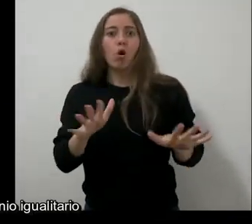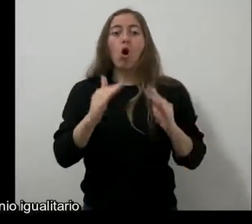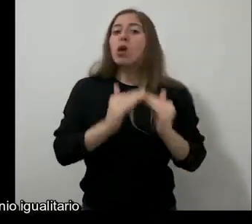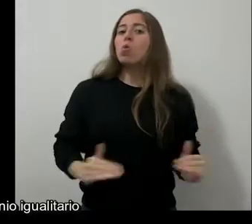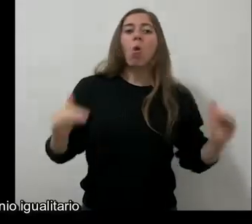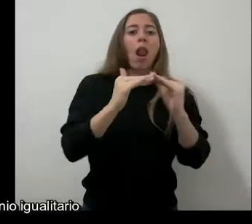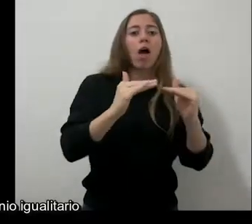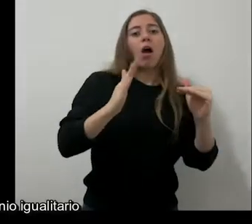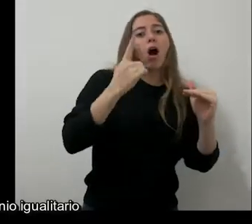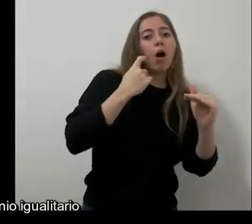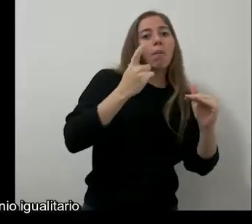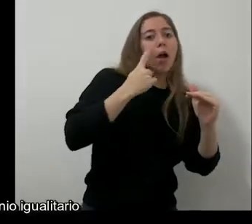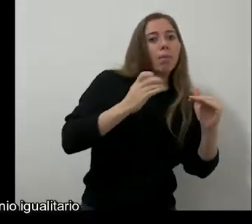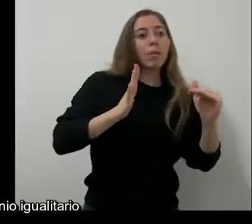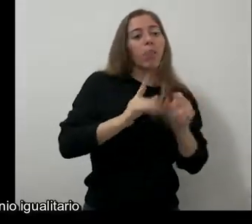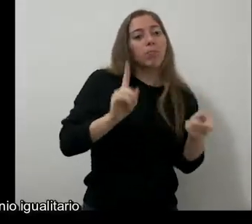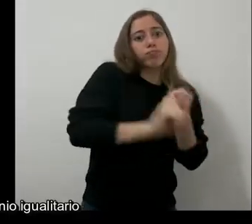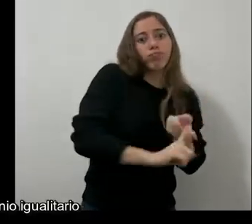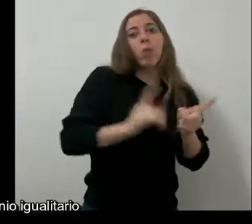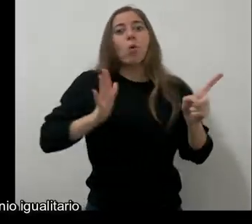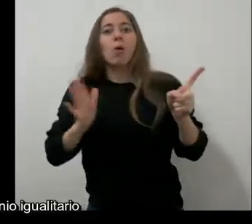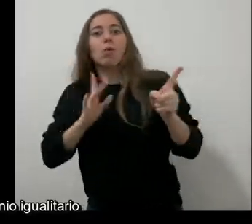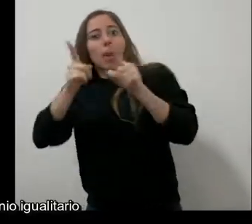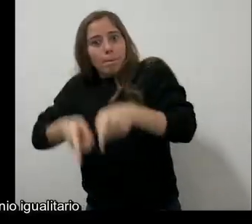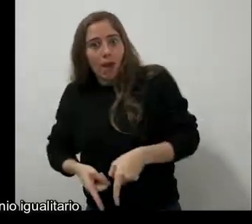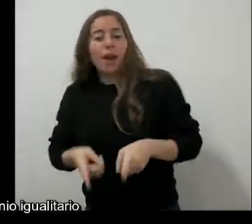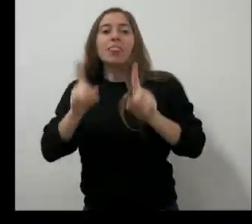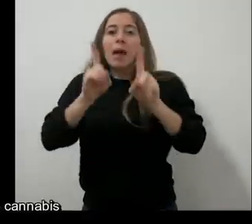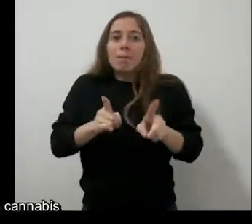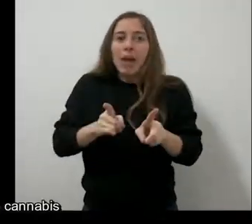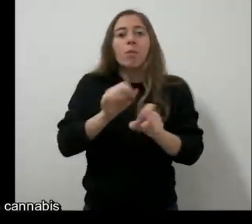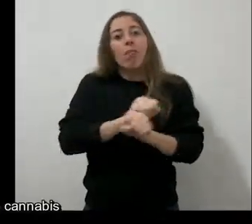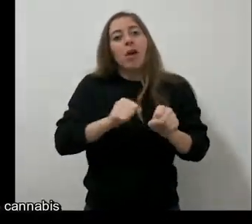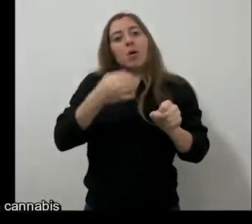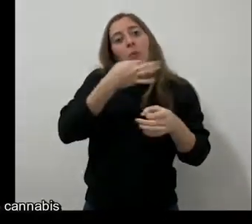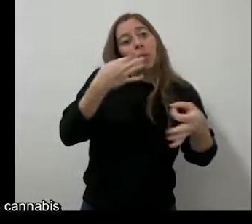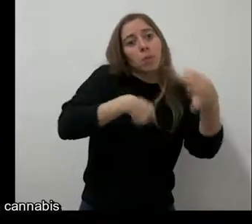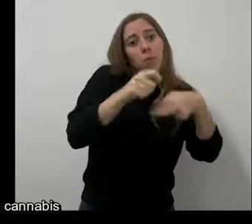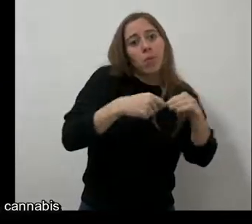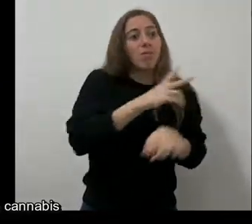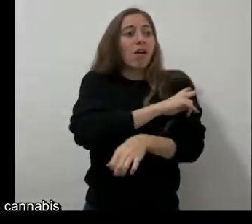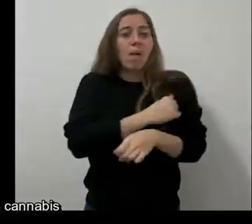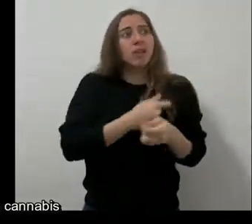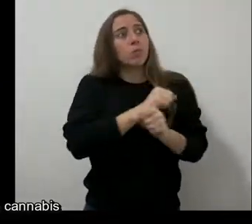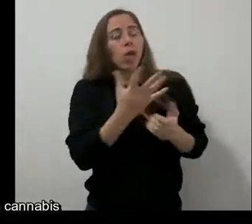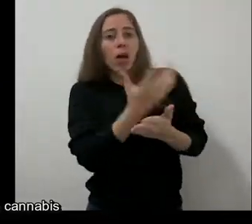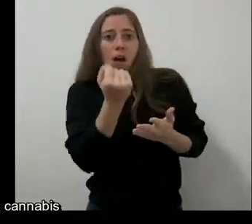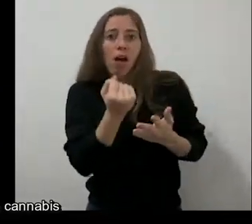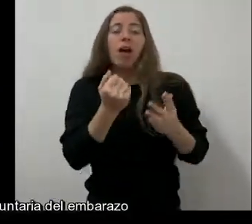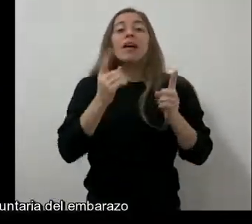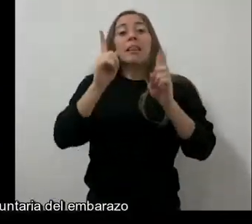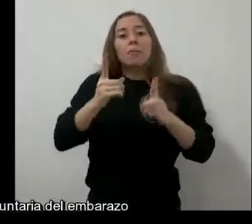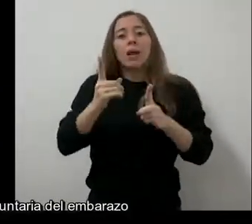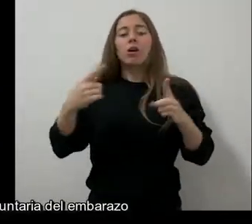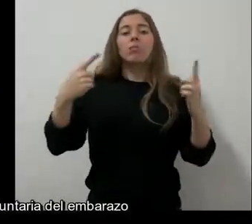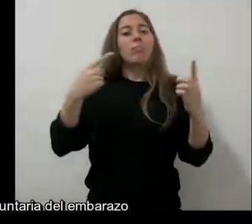igualitario, la regulación del mercado de cannabis, la despenalización de la interrupción